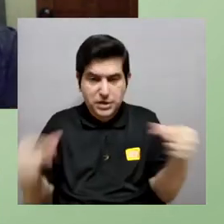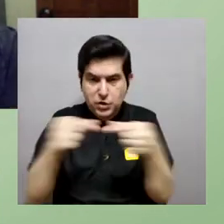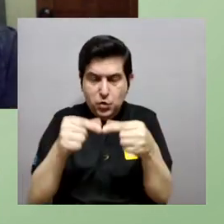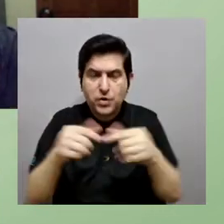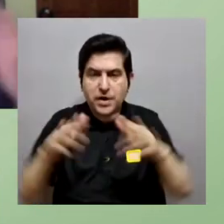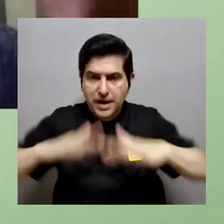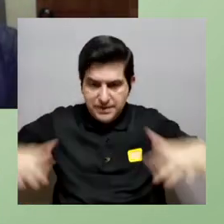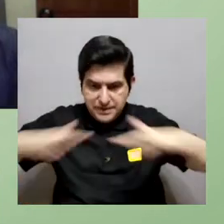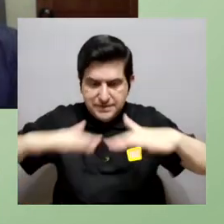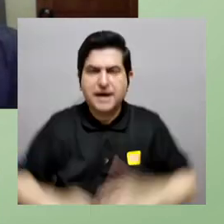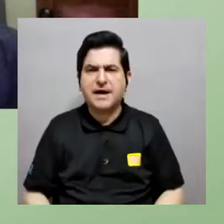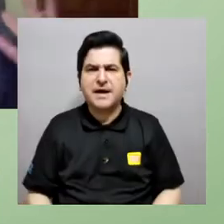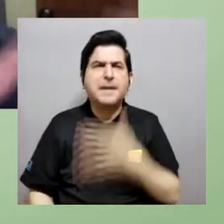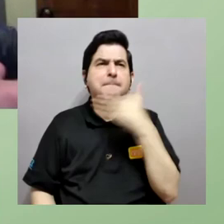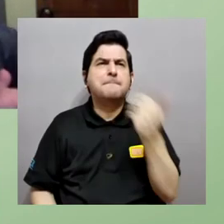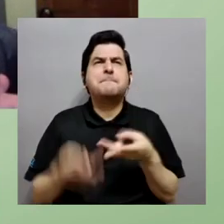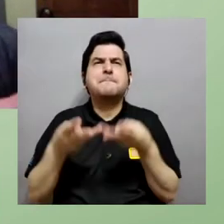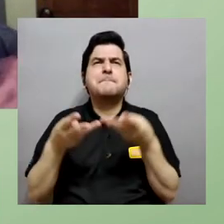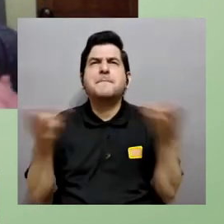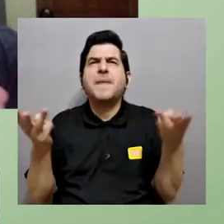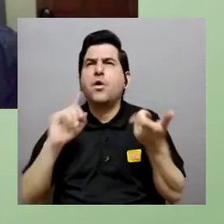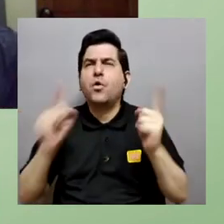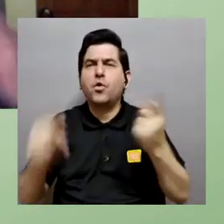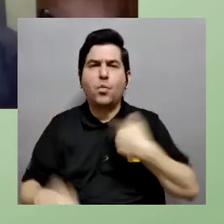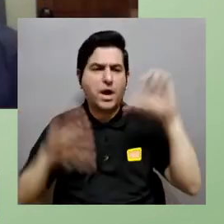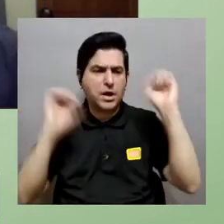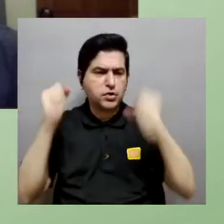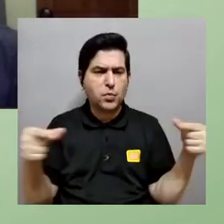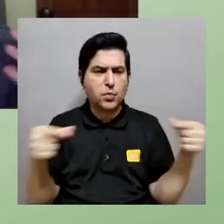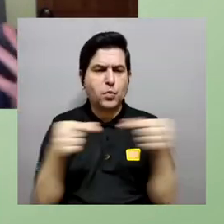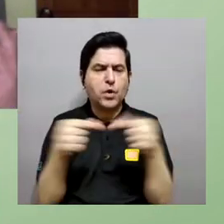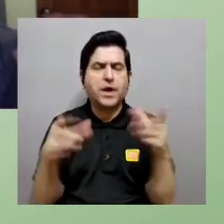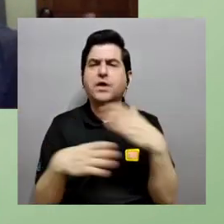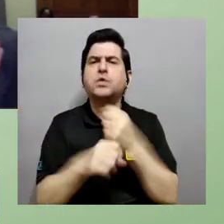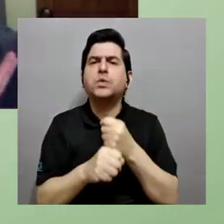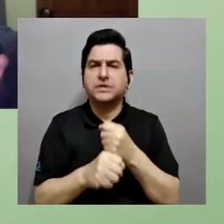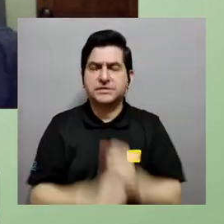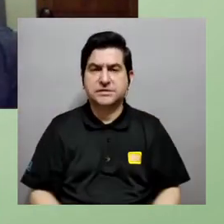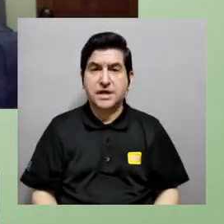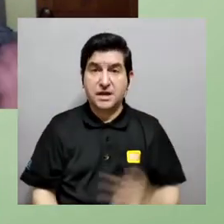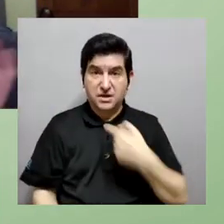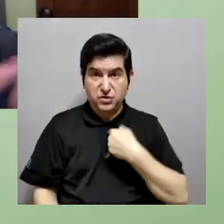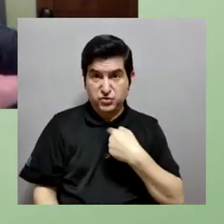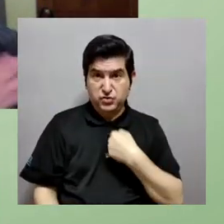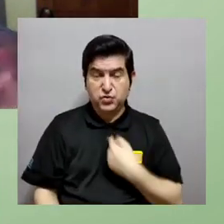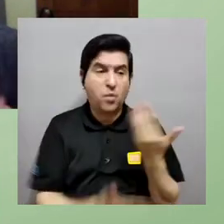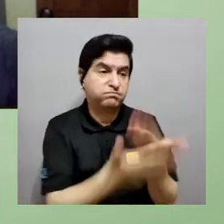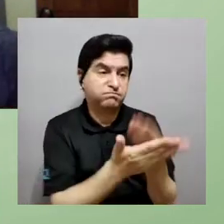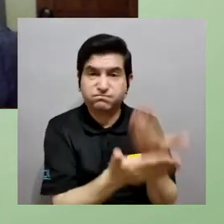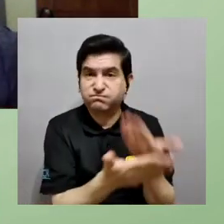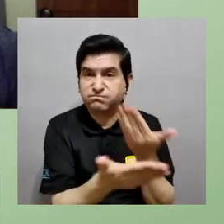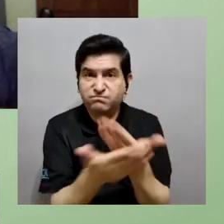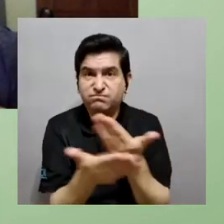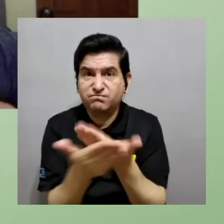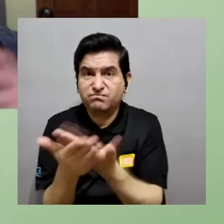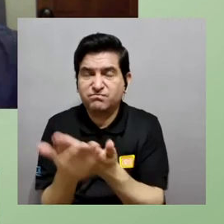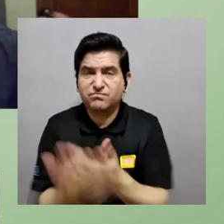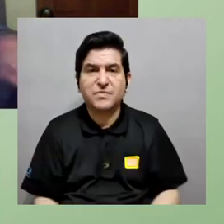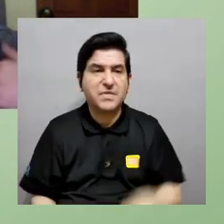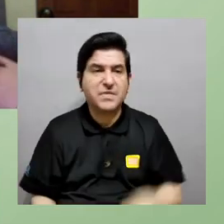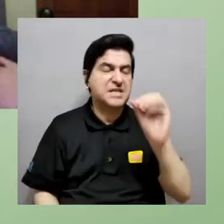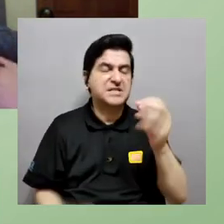también digamos por ejemplo si yo quiero conectar un bicho a una superficie yo pregunto cuál es el mejor material al cual yo lo puedo conectar